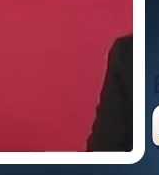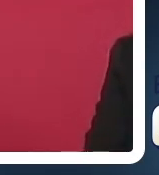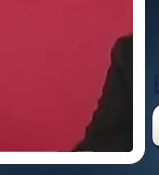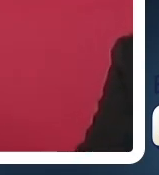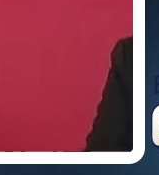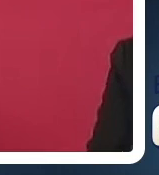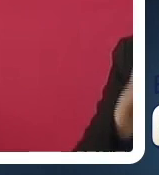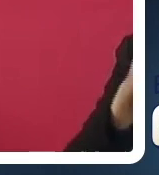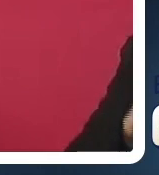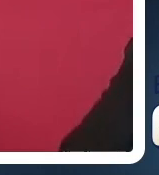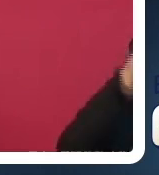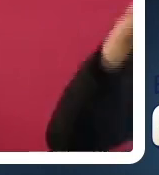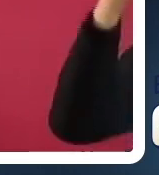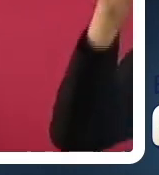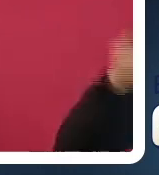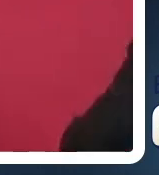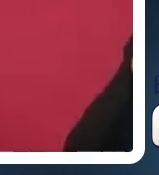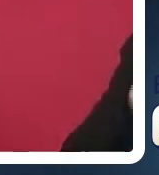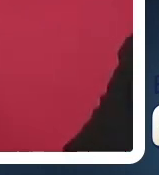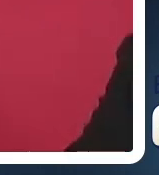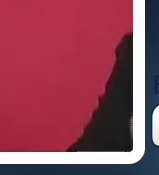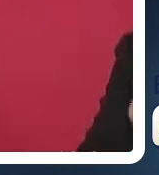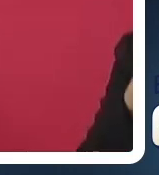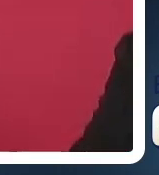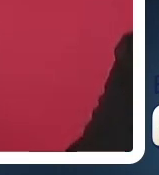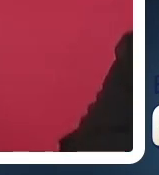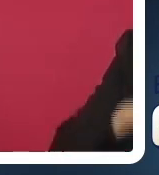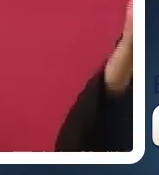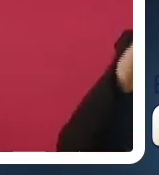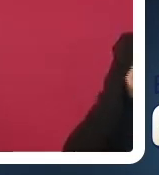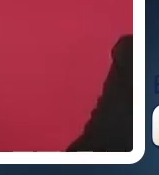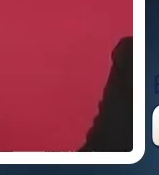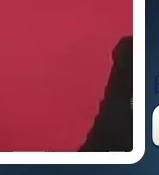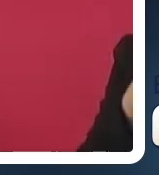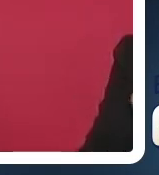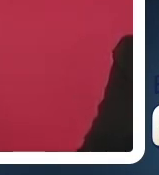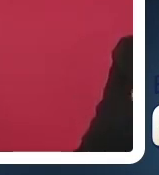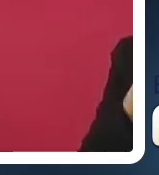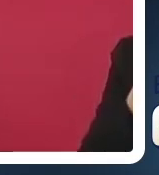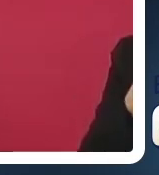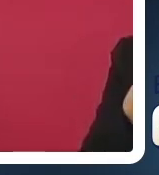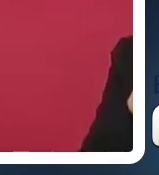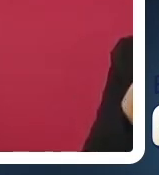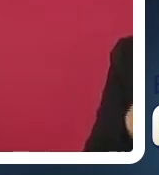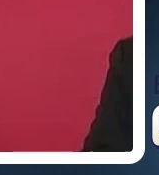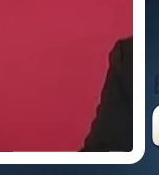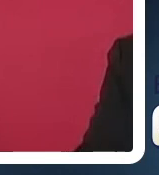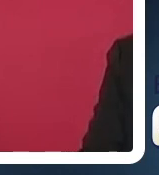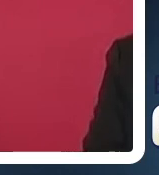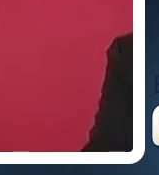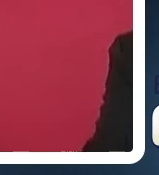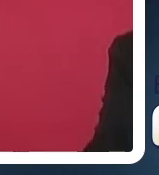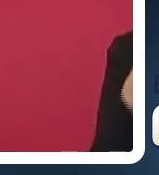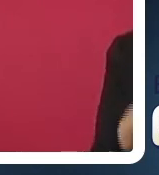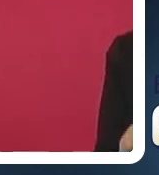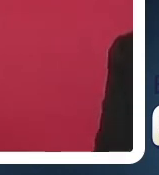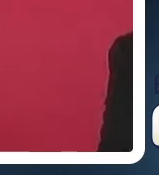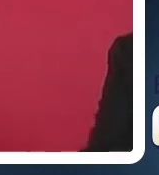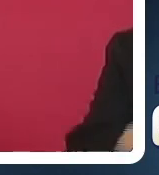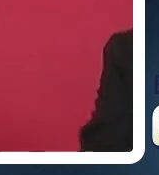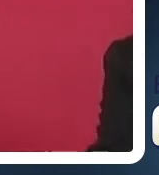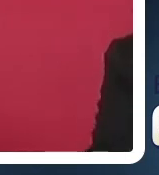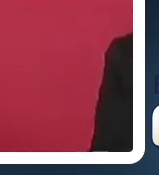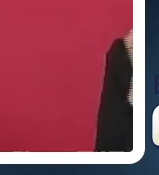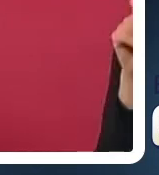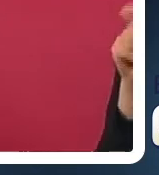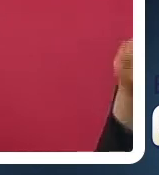HCBC, Scotian Bank, entre otros bancos, tienen concesiones que les permiten hacer uso de miles y hasta millones de metros